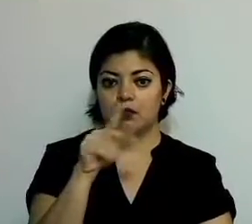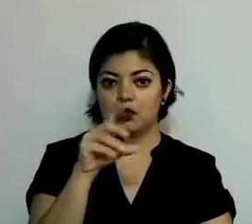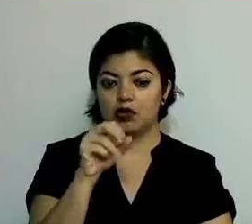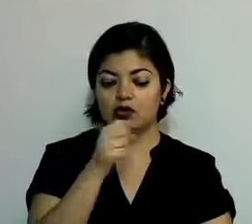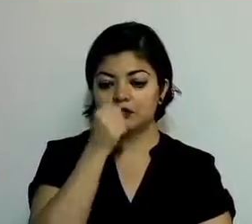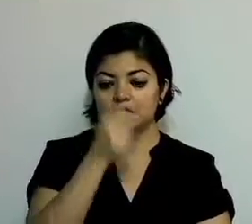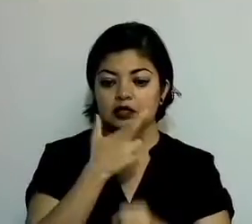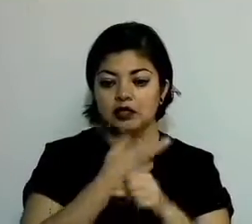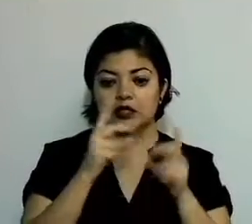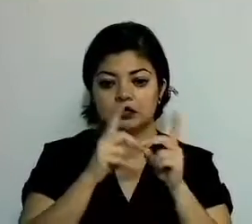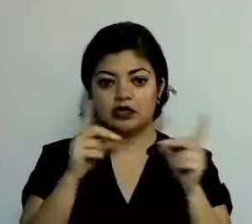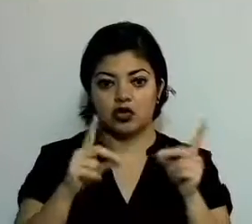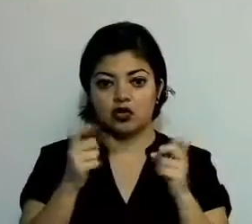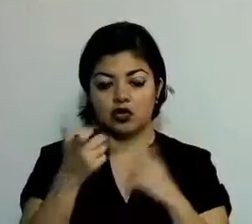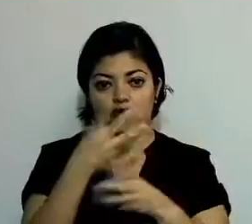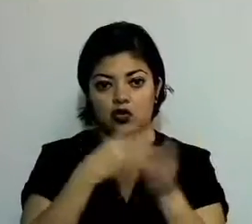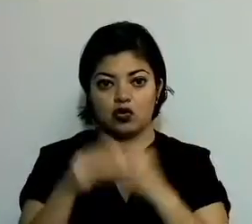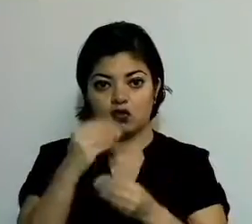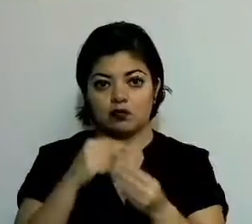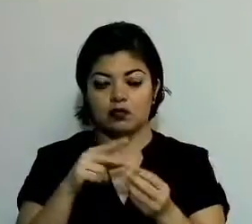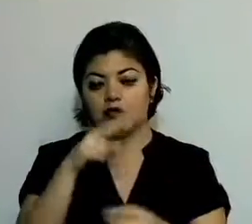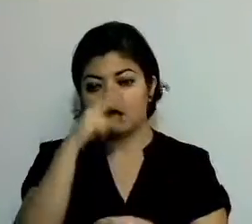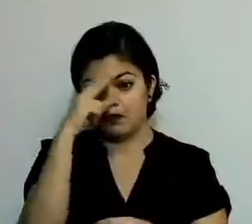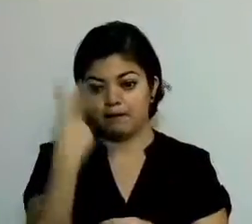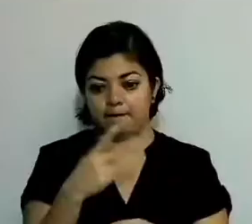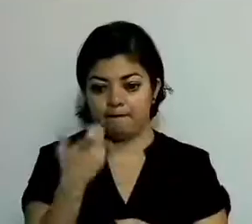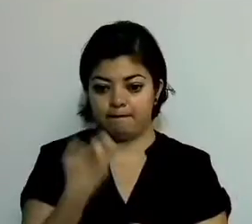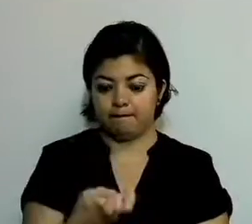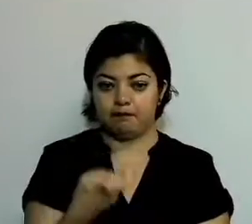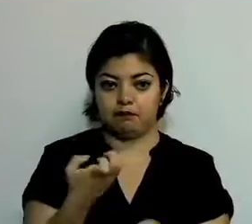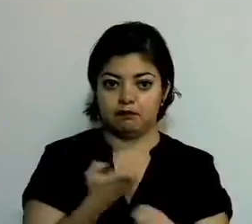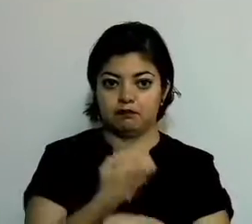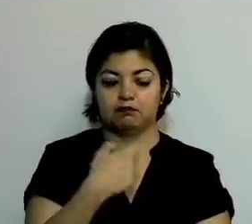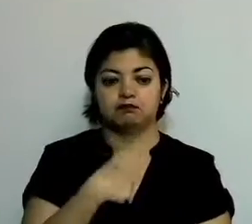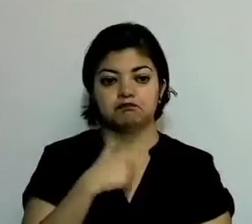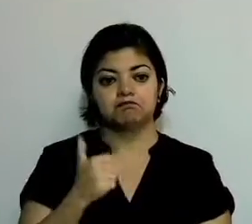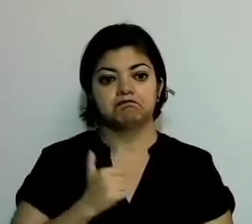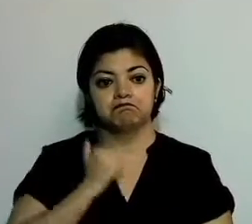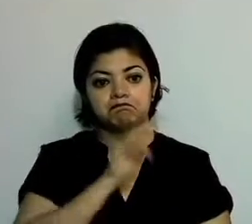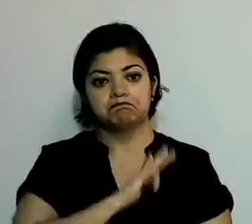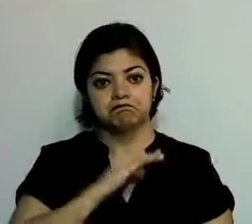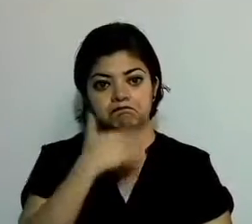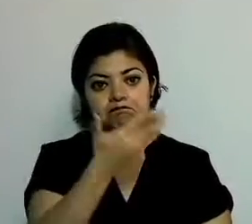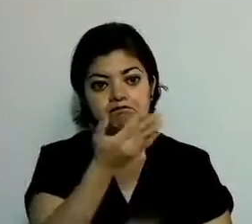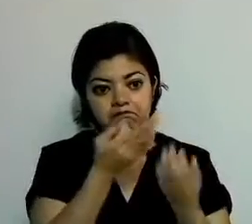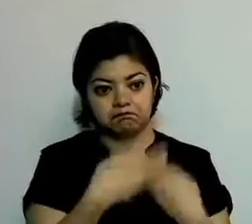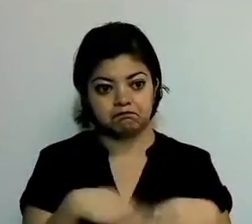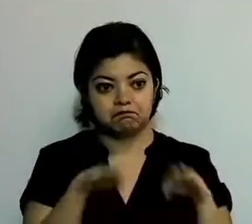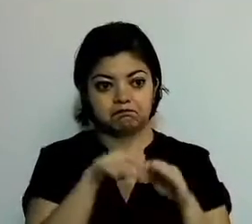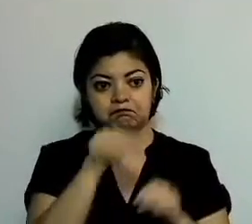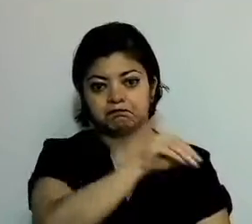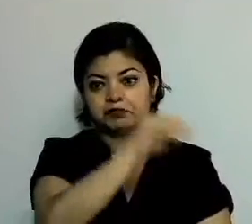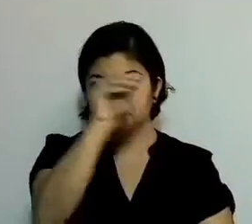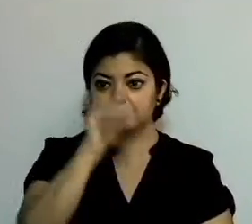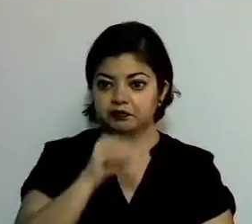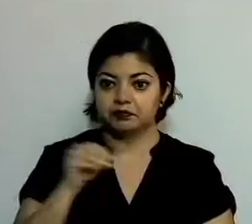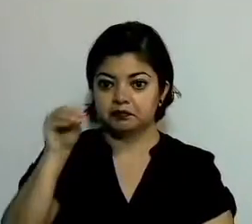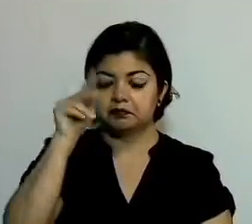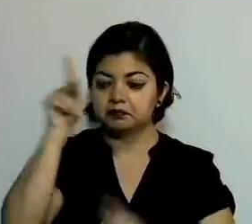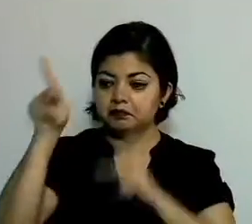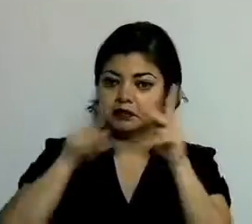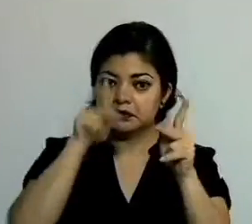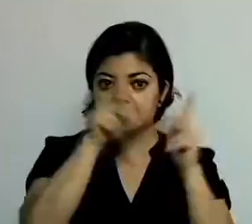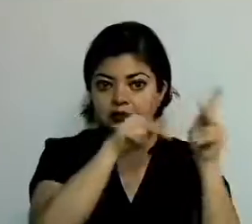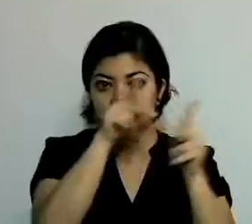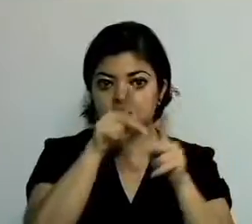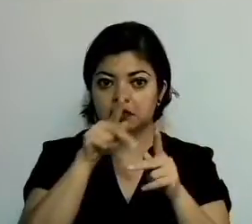Desarrollo Económico en nuestra entidad mexiquense. Aprovecho para felicitarlo por sus importantes giras, por las visitas importantes